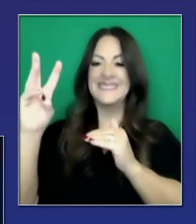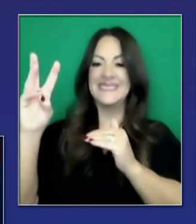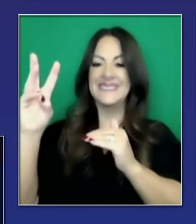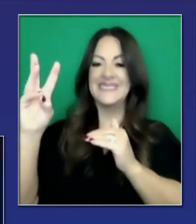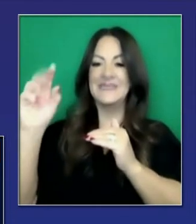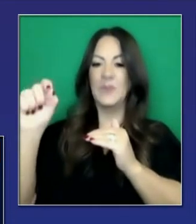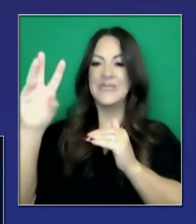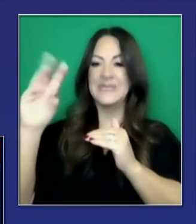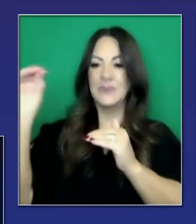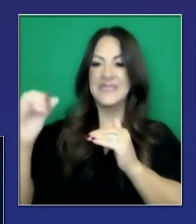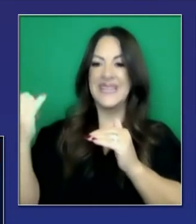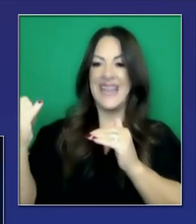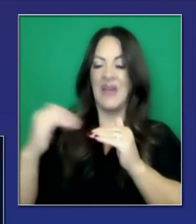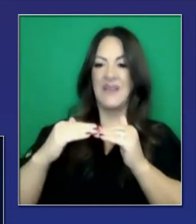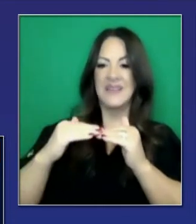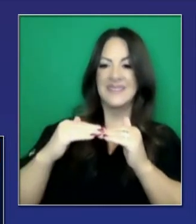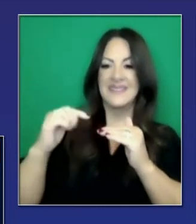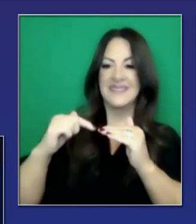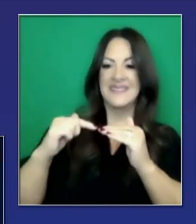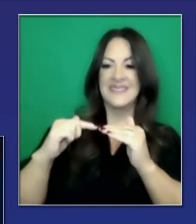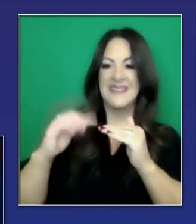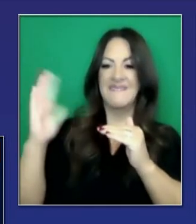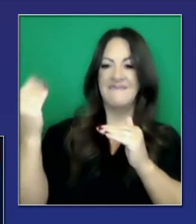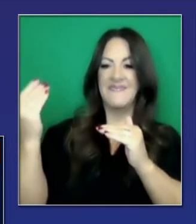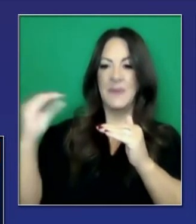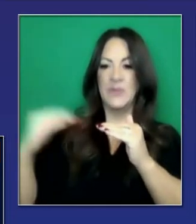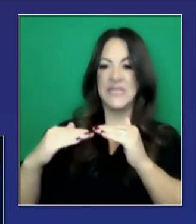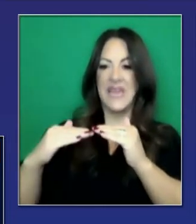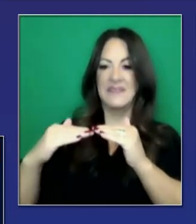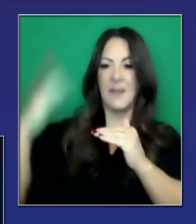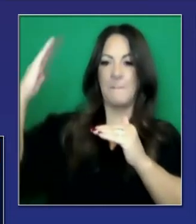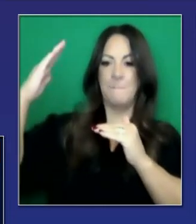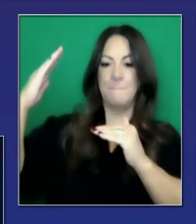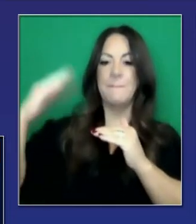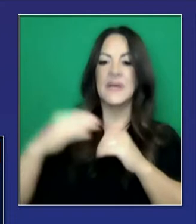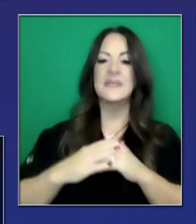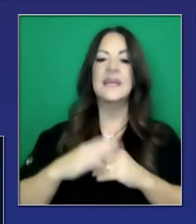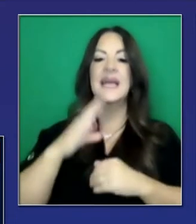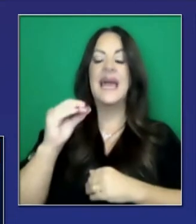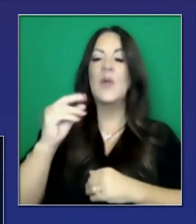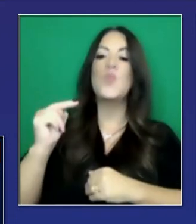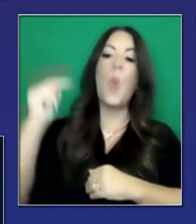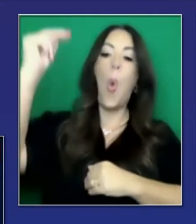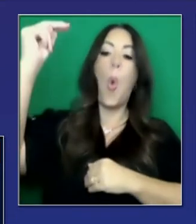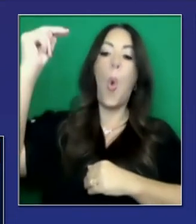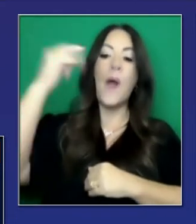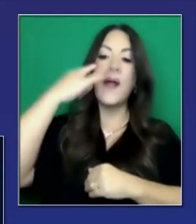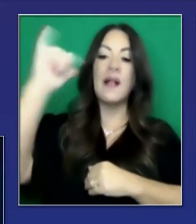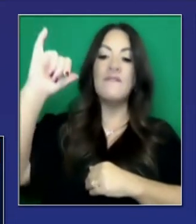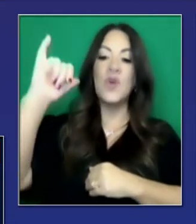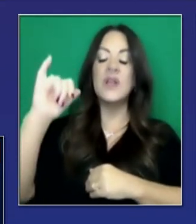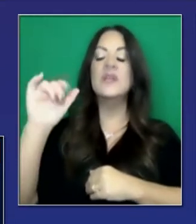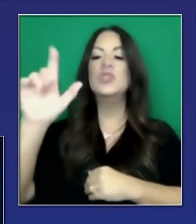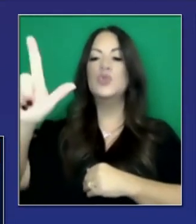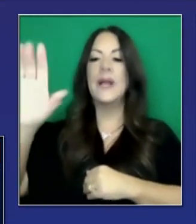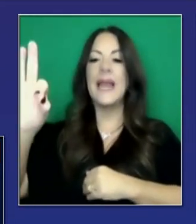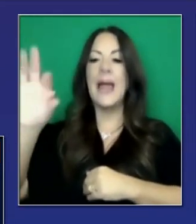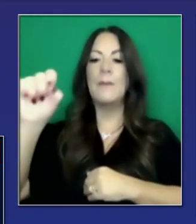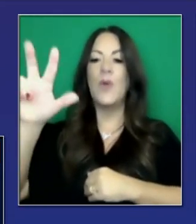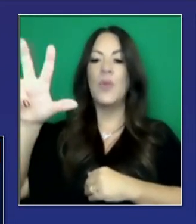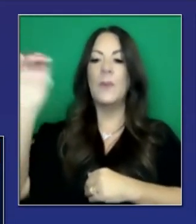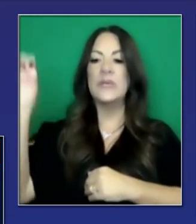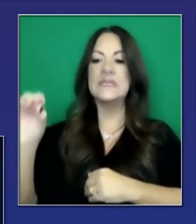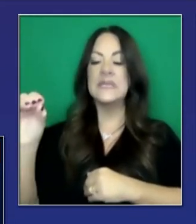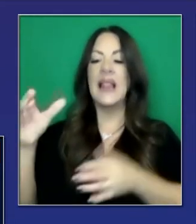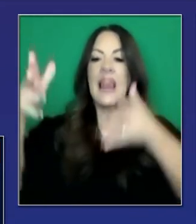por ciento, 16.6. Por supuesto, el norte de California, cerca de la frontera con Oregón. Vemos que la capacidad